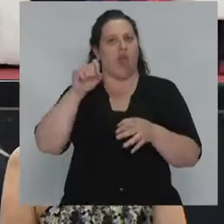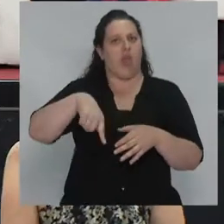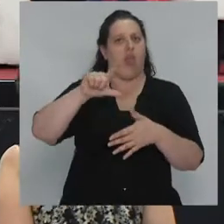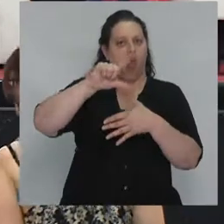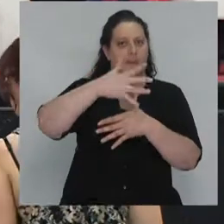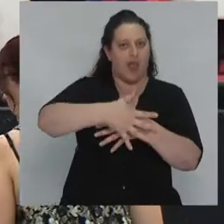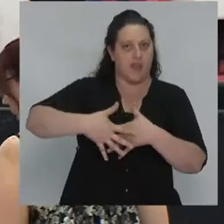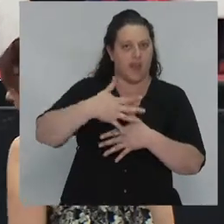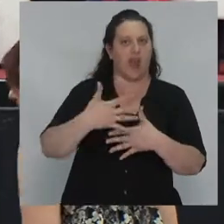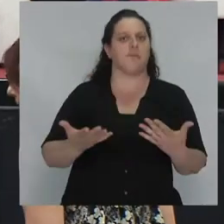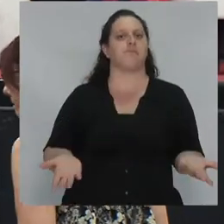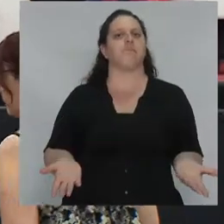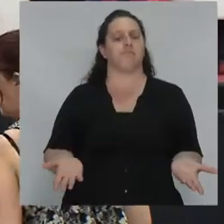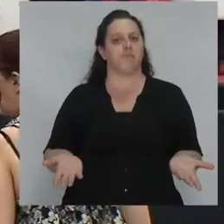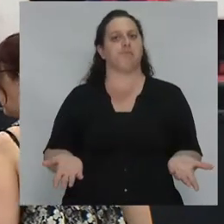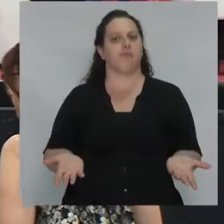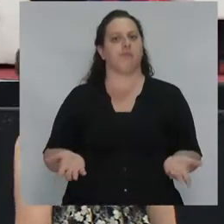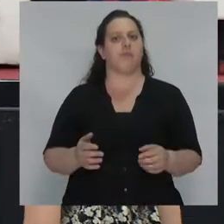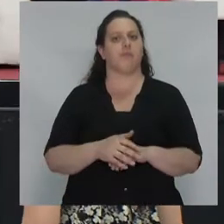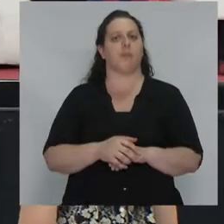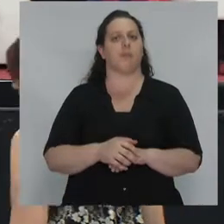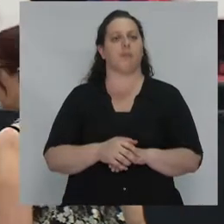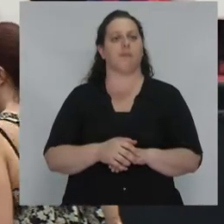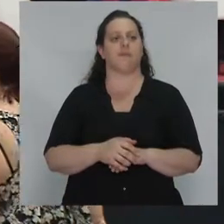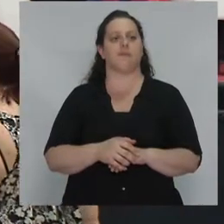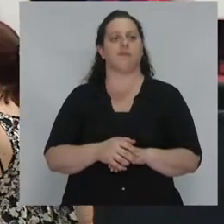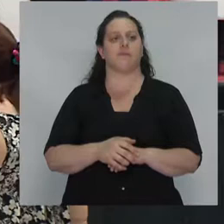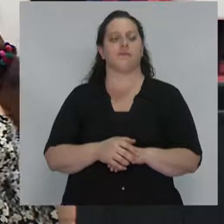un hombre de los